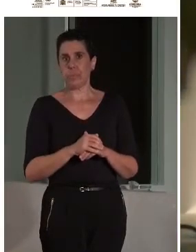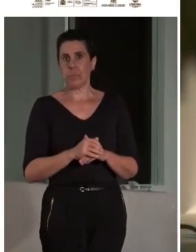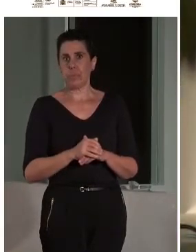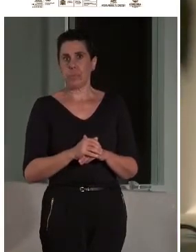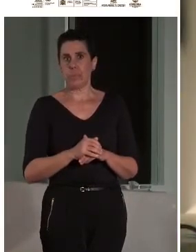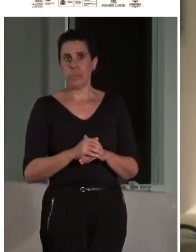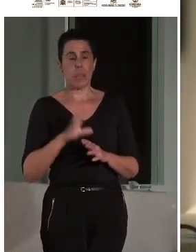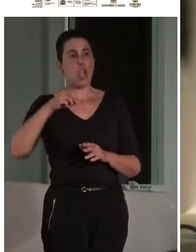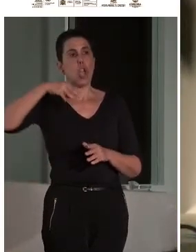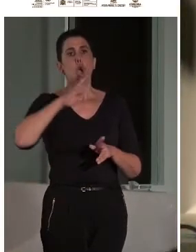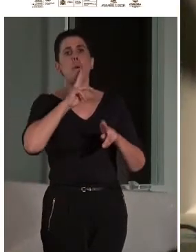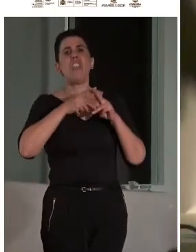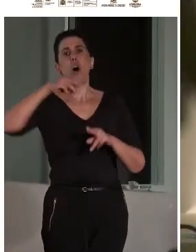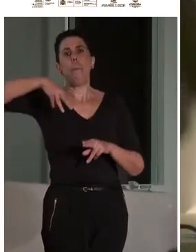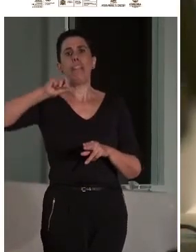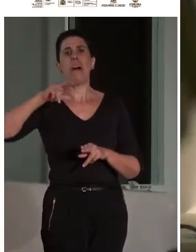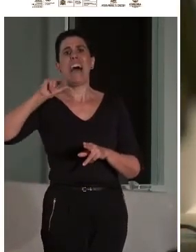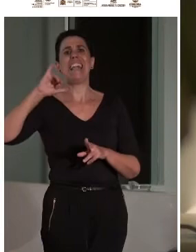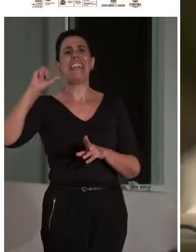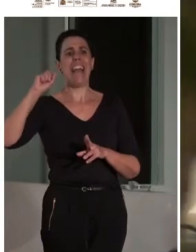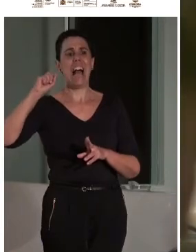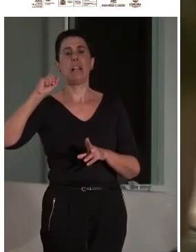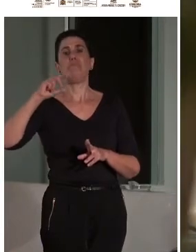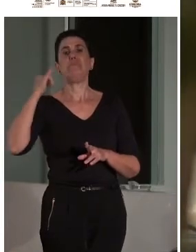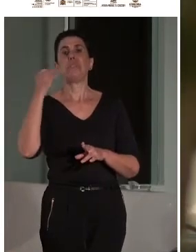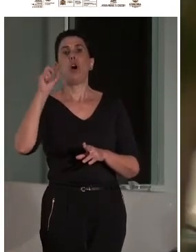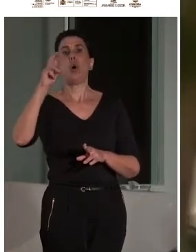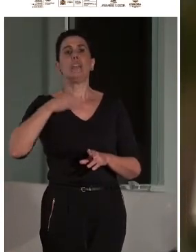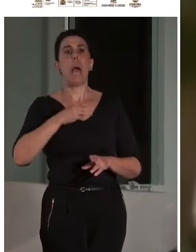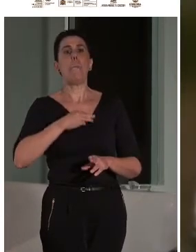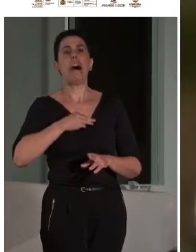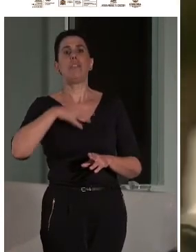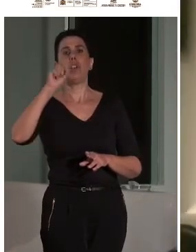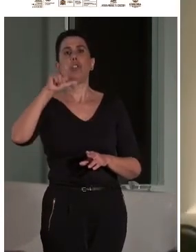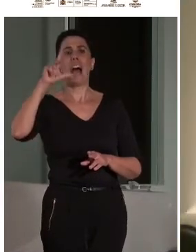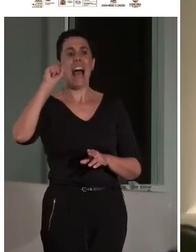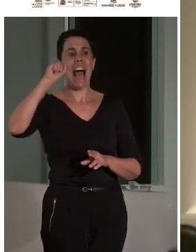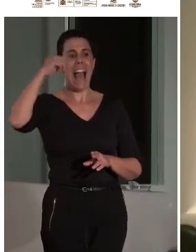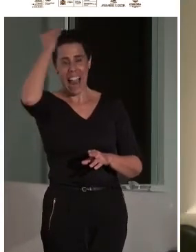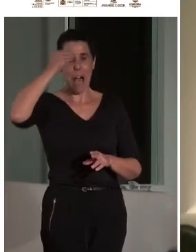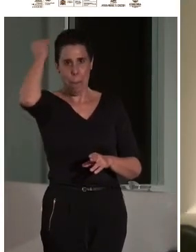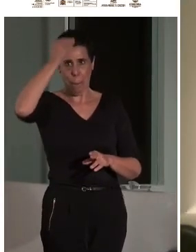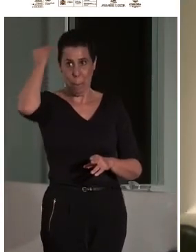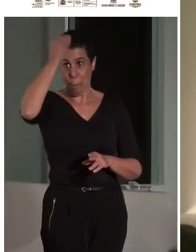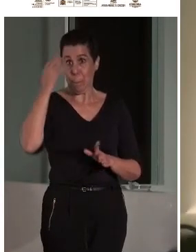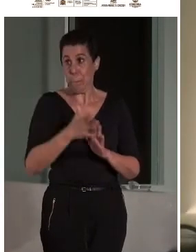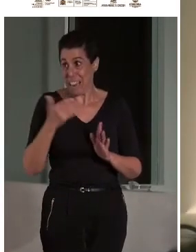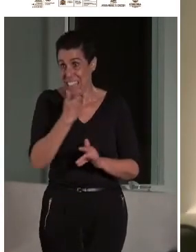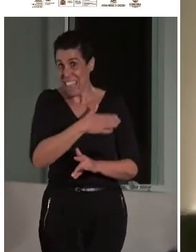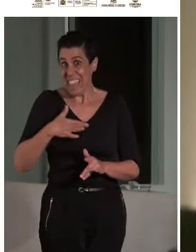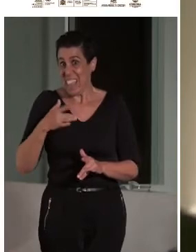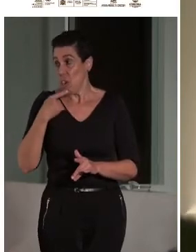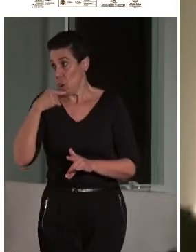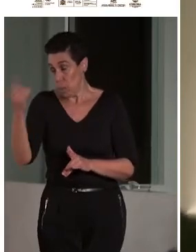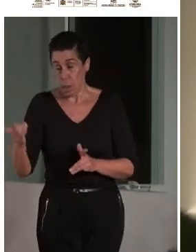soy María José, del Patronato de la Alhambra. Mira, te quería decir que no puedes decir ni